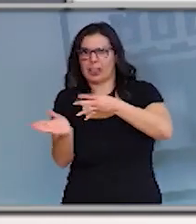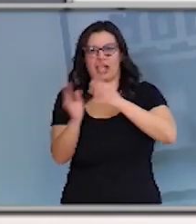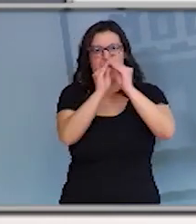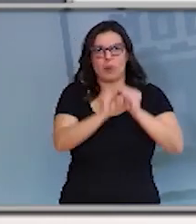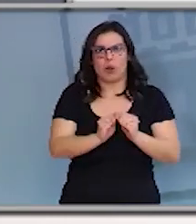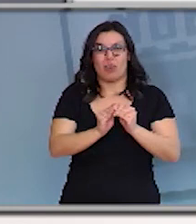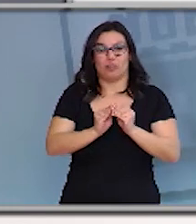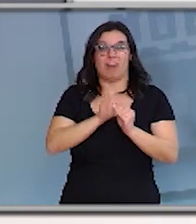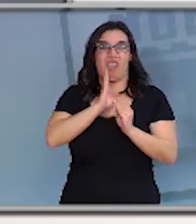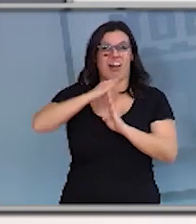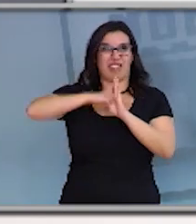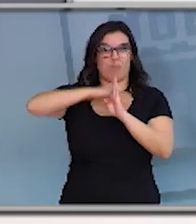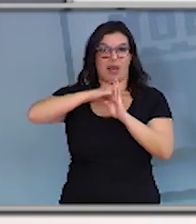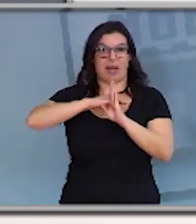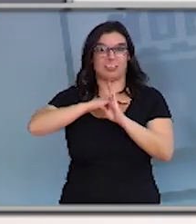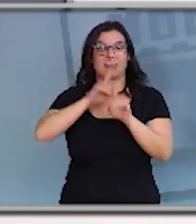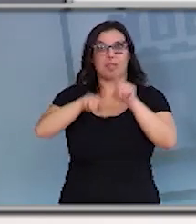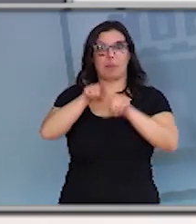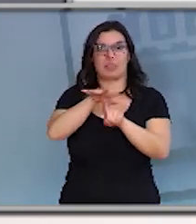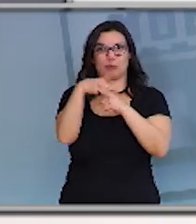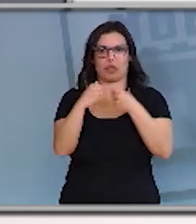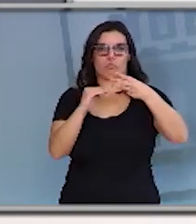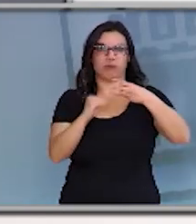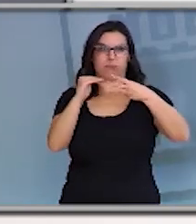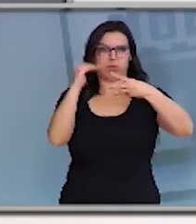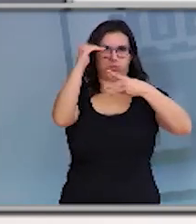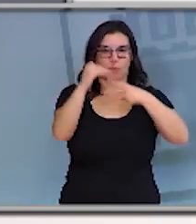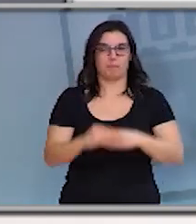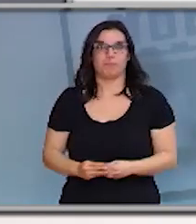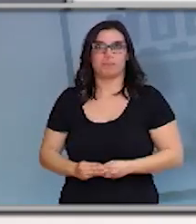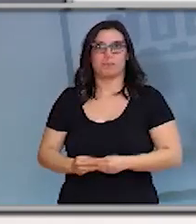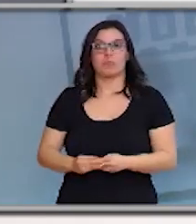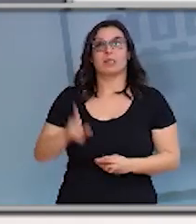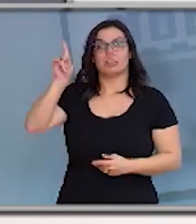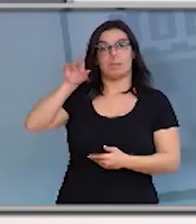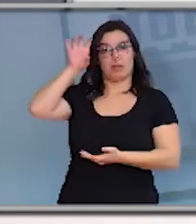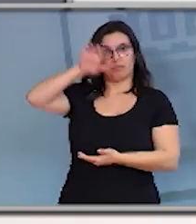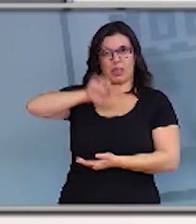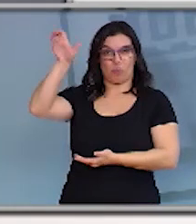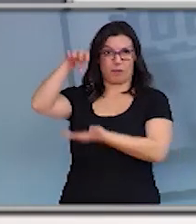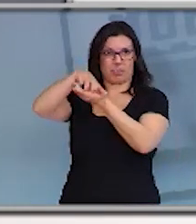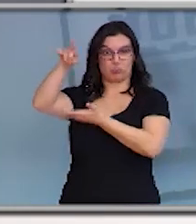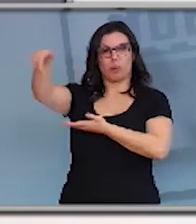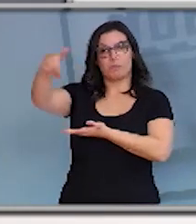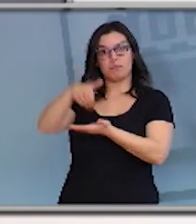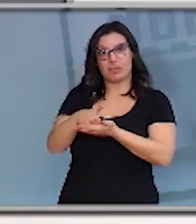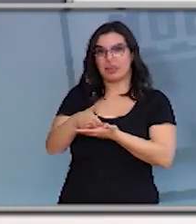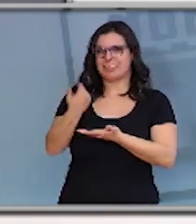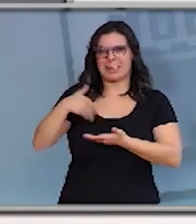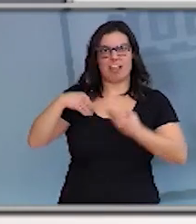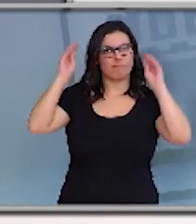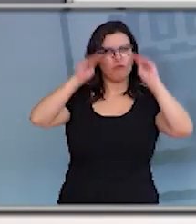según os niveis de situación en as que nos encontremos. Nos pide que hagamos formación de inmediato